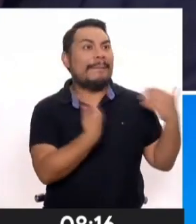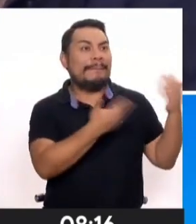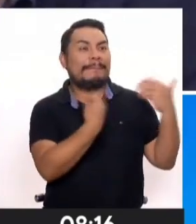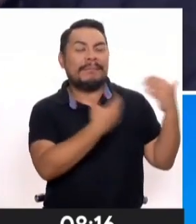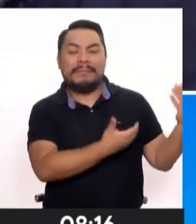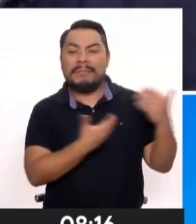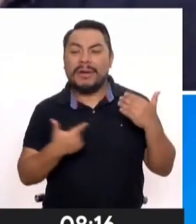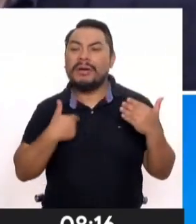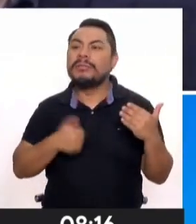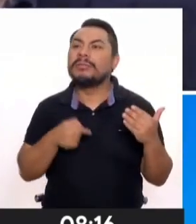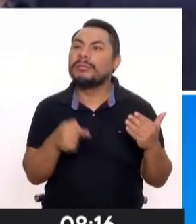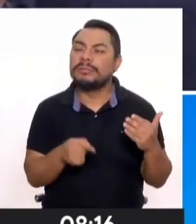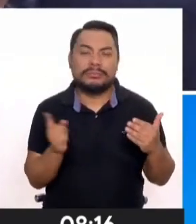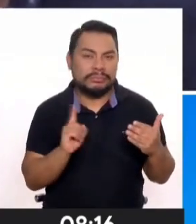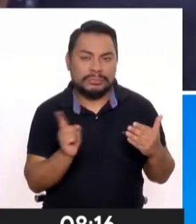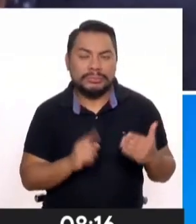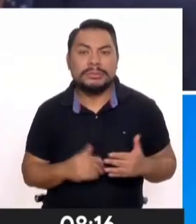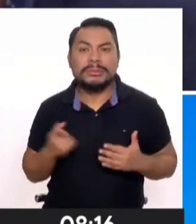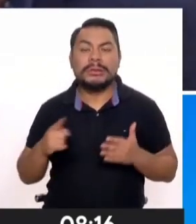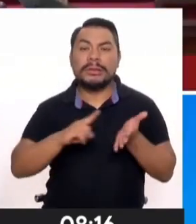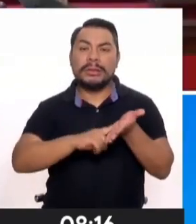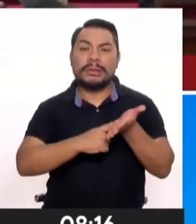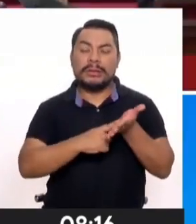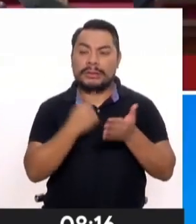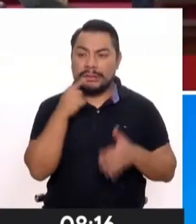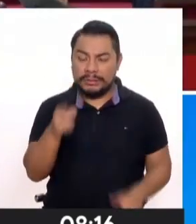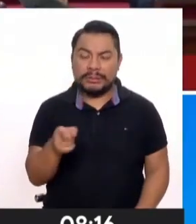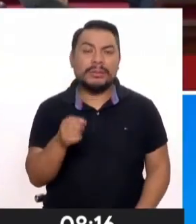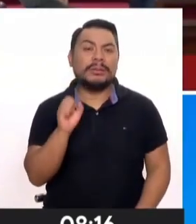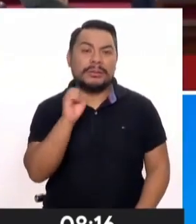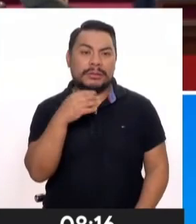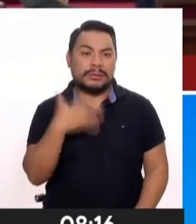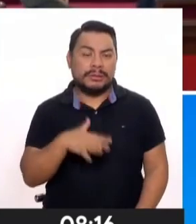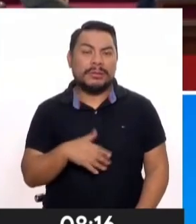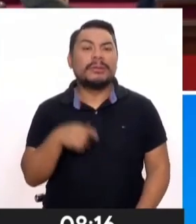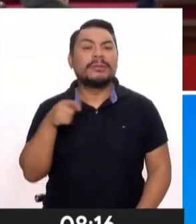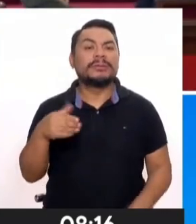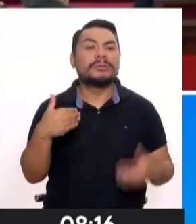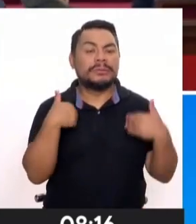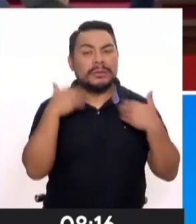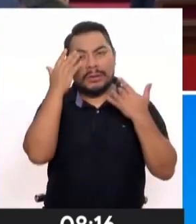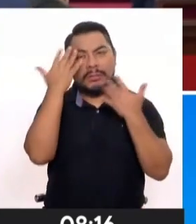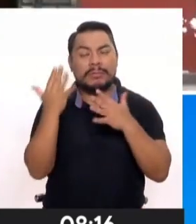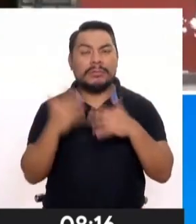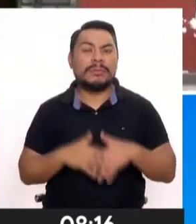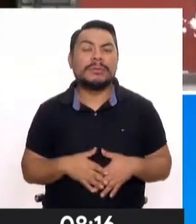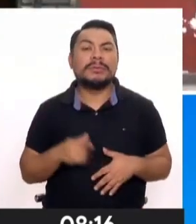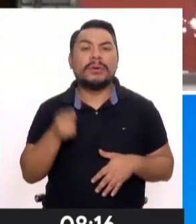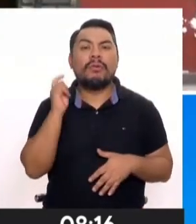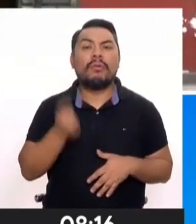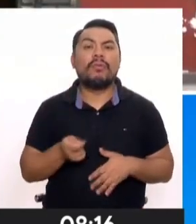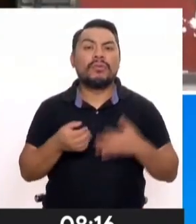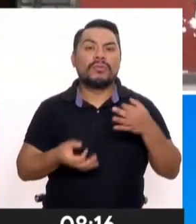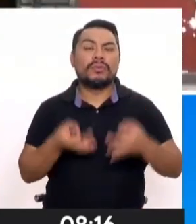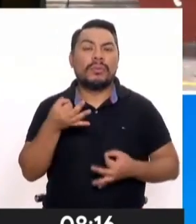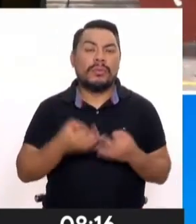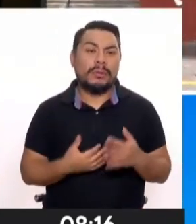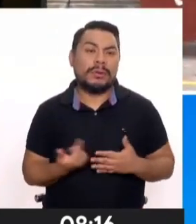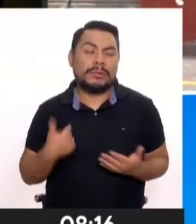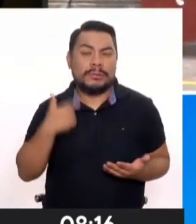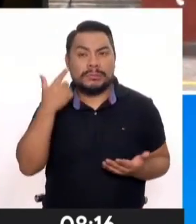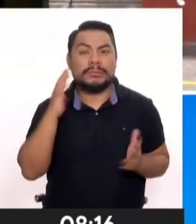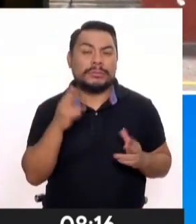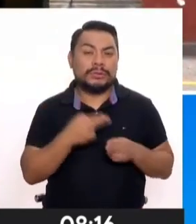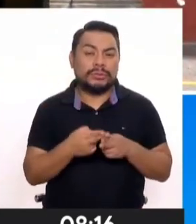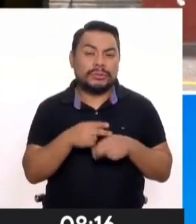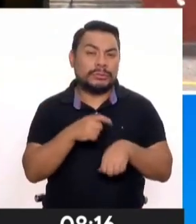Sin embargo, creo que el RENIEC tendrá en cuenta lo que hemos dicho, pero tendrías que esperar una orden judicial, imagino yo que será